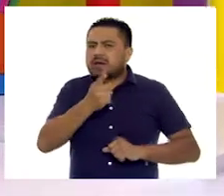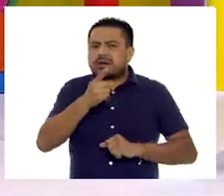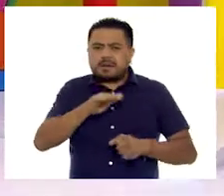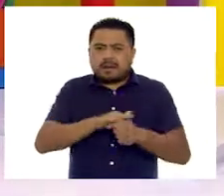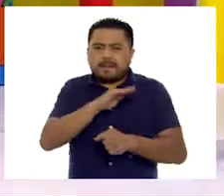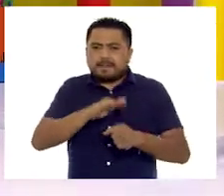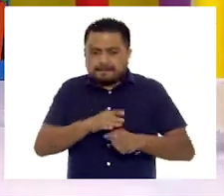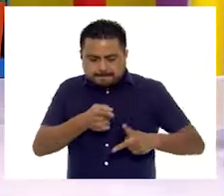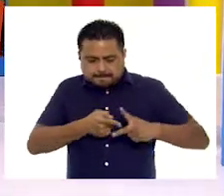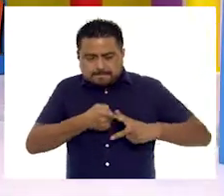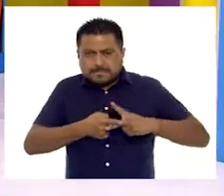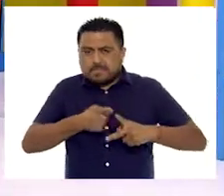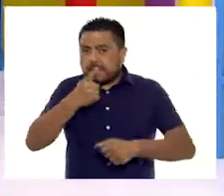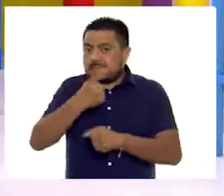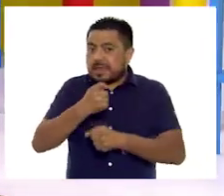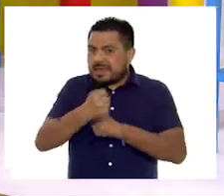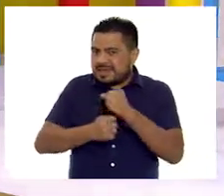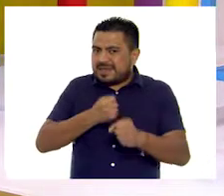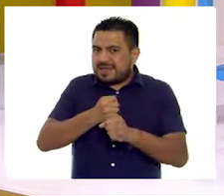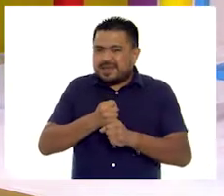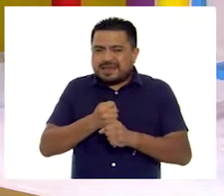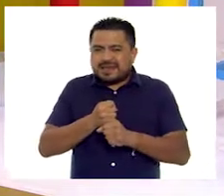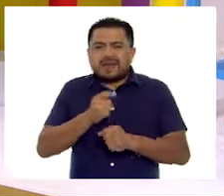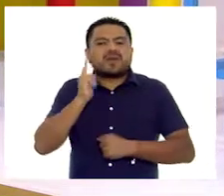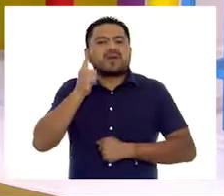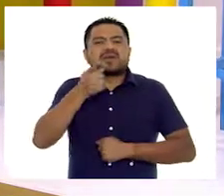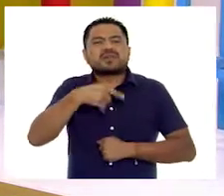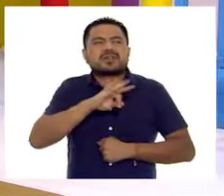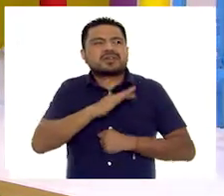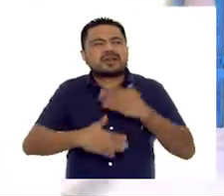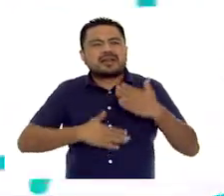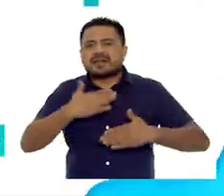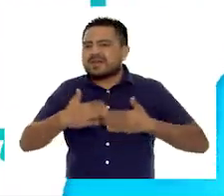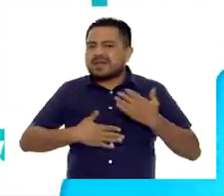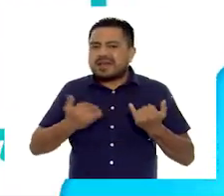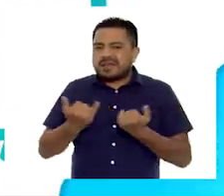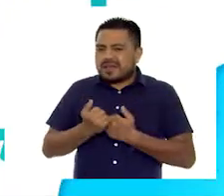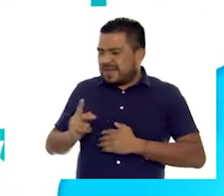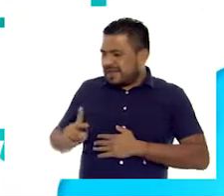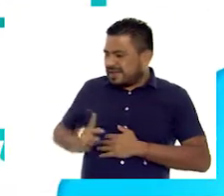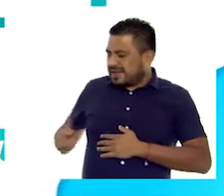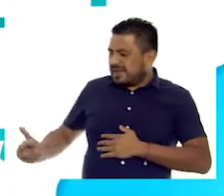asignatura matemáticas primer grado. Espero lo hayan disfrutado tanto como nosotras.